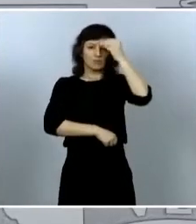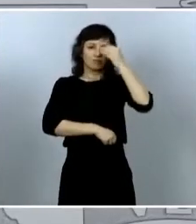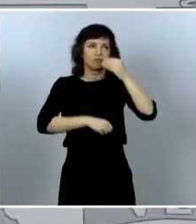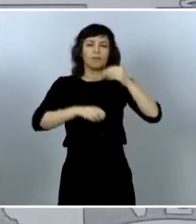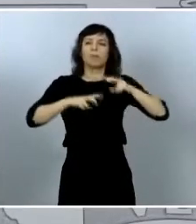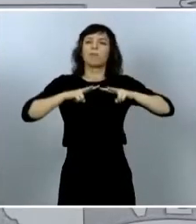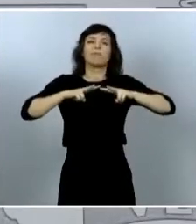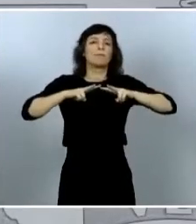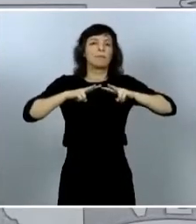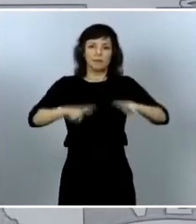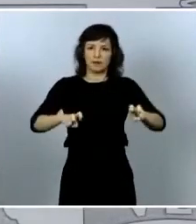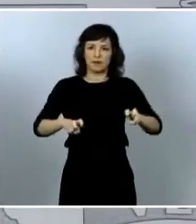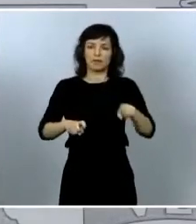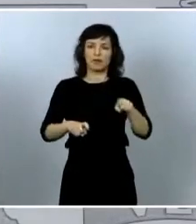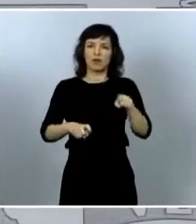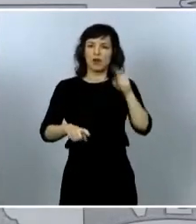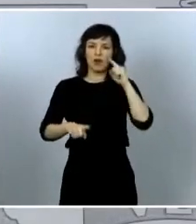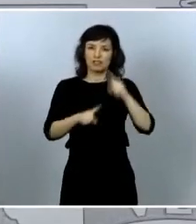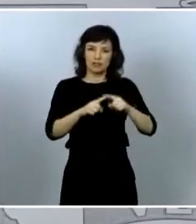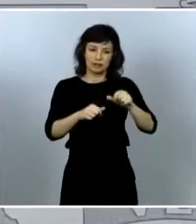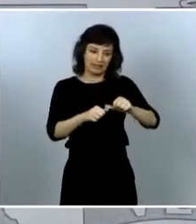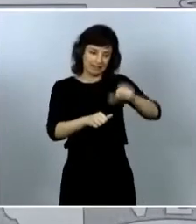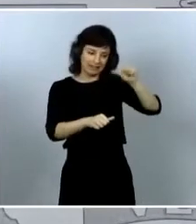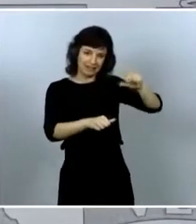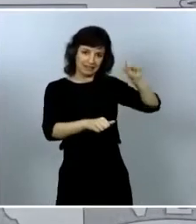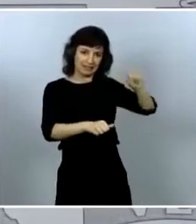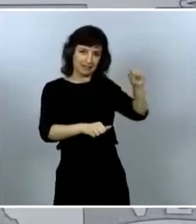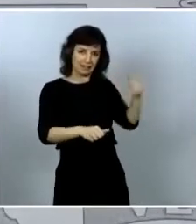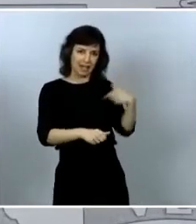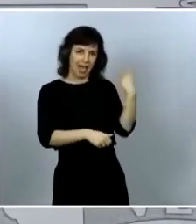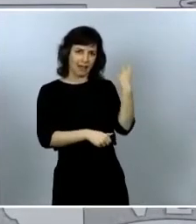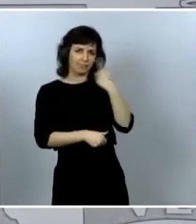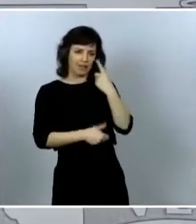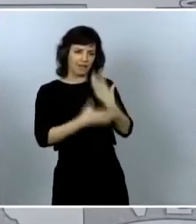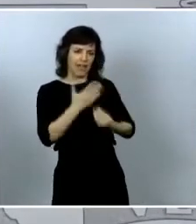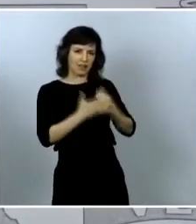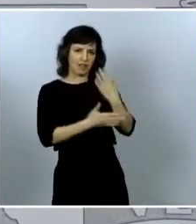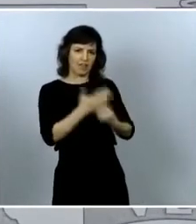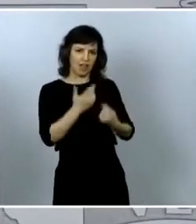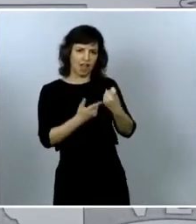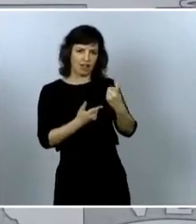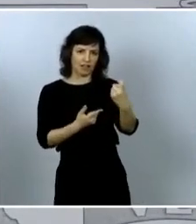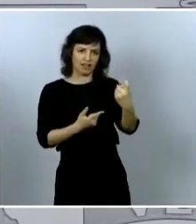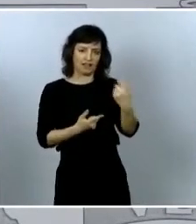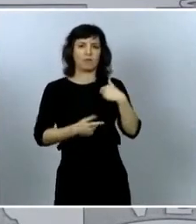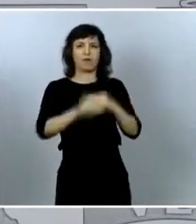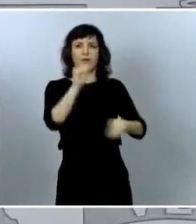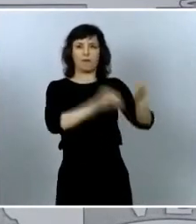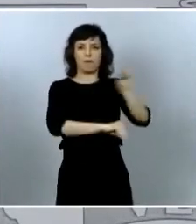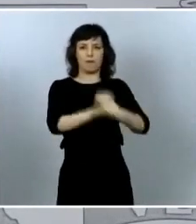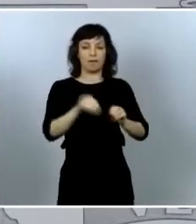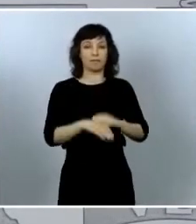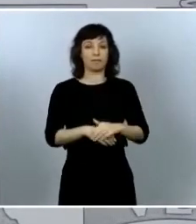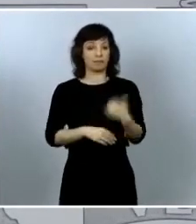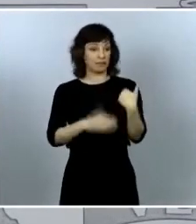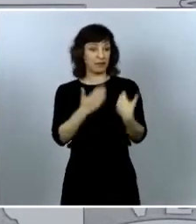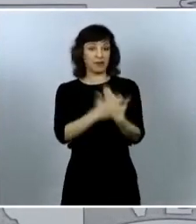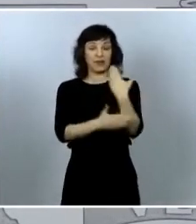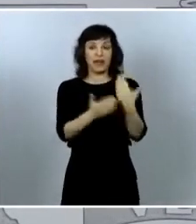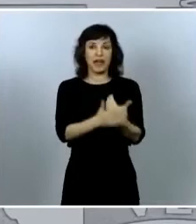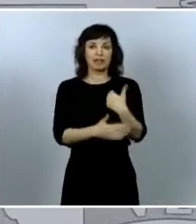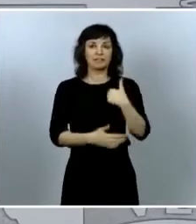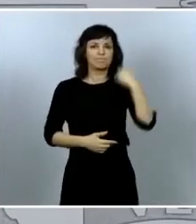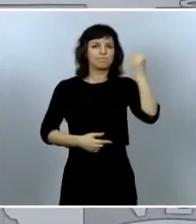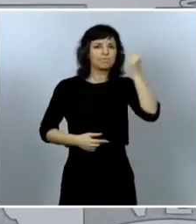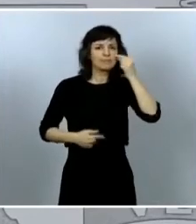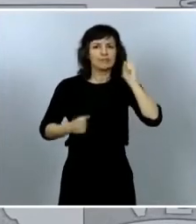de reparación de las deficiencias que se han detectado en el sistema nacional de salud estos días escuchamos decir con frecuencia que